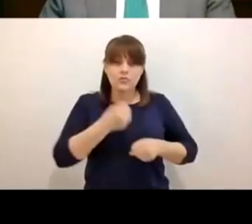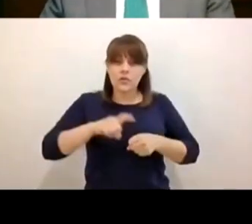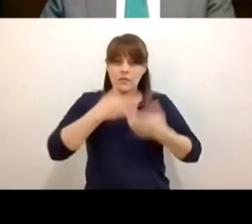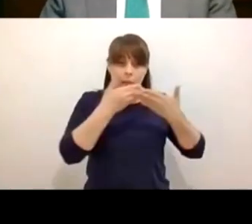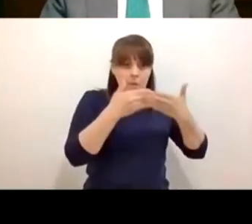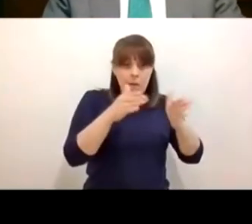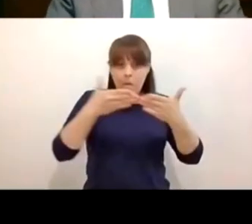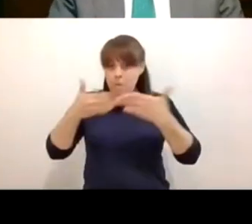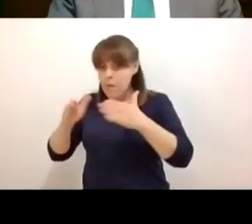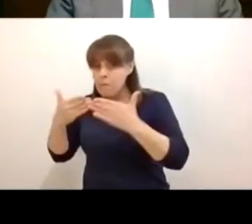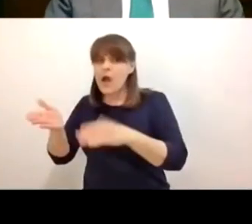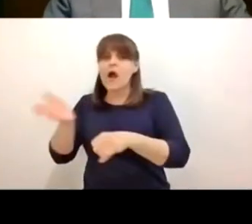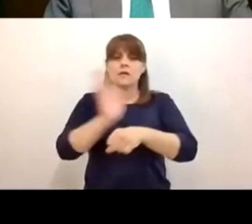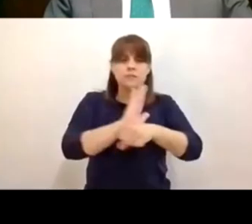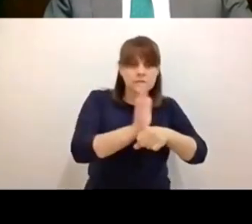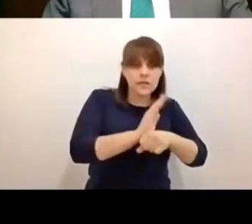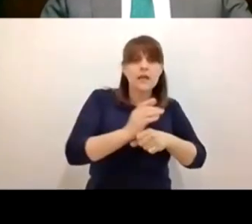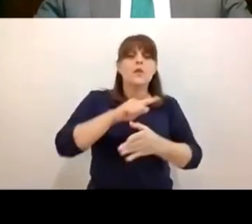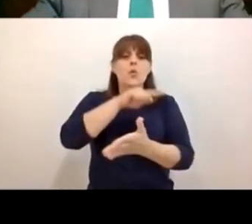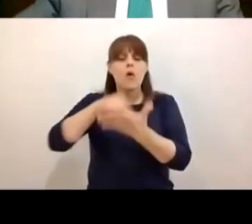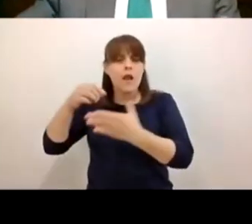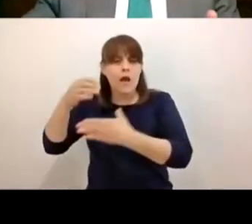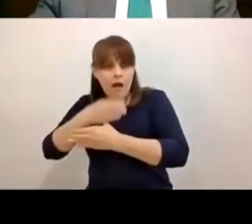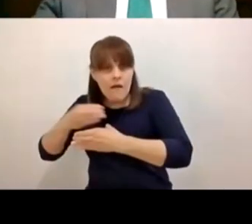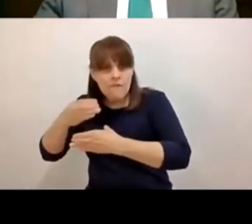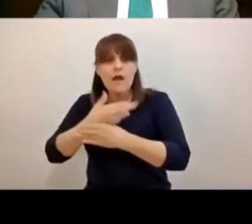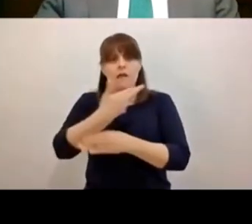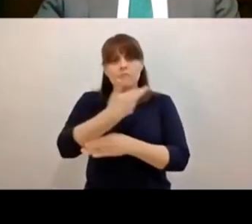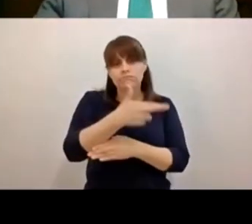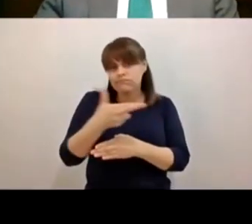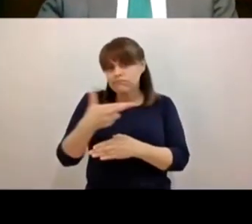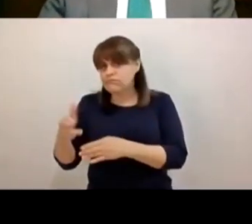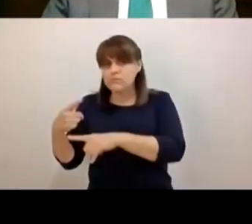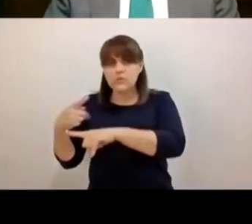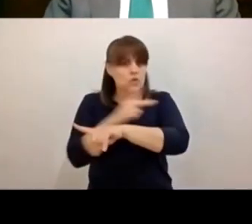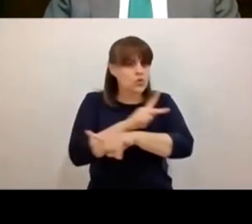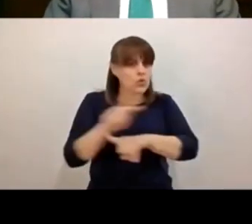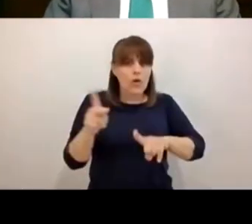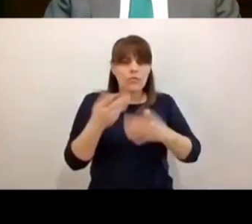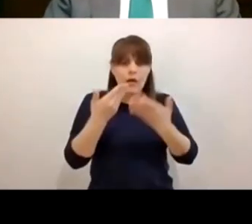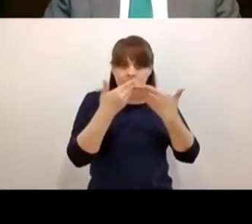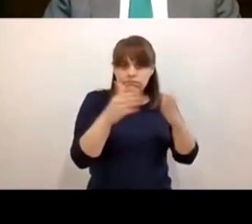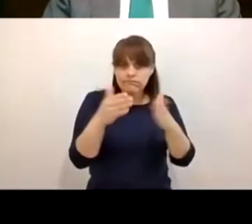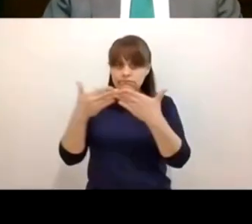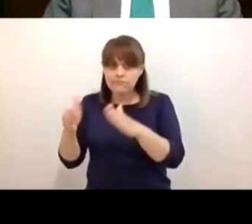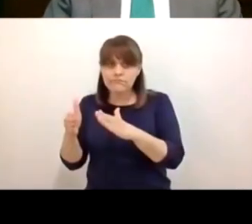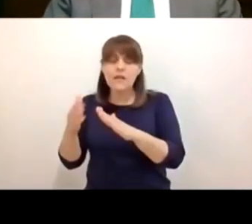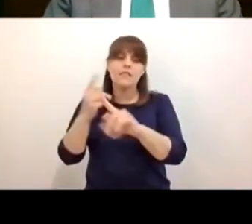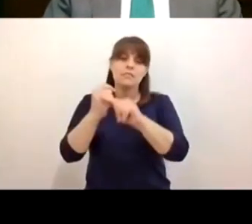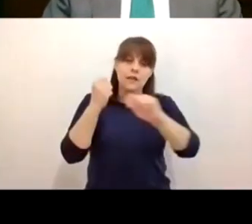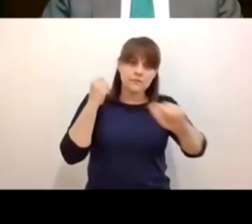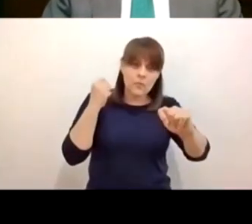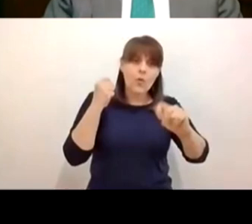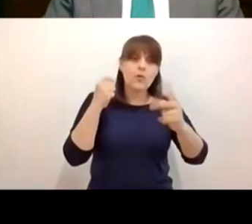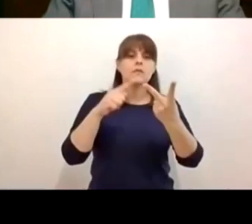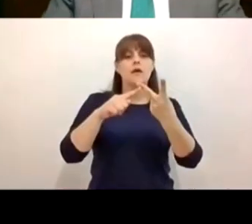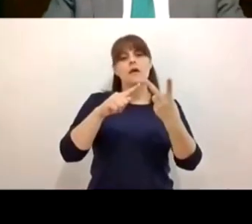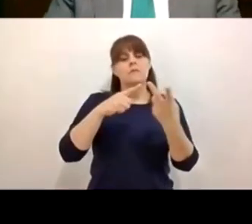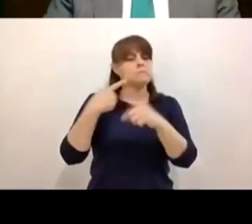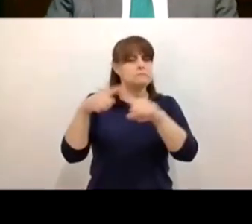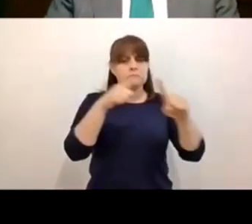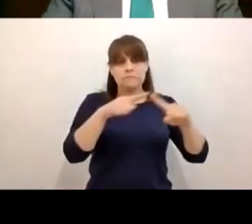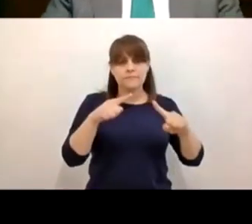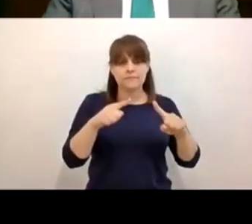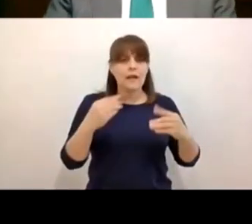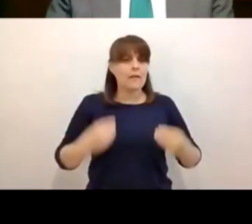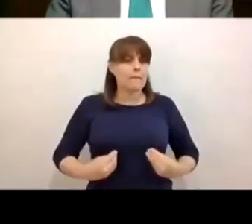cines cafeterías restaurantes todo el servicio público de transporte va a ser ya la